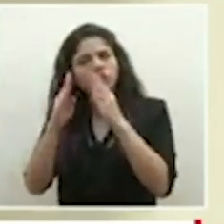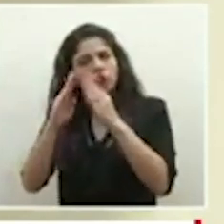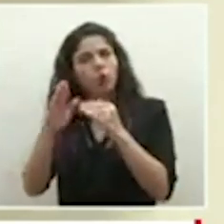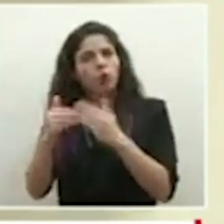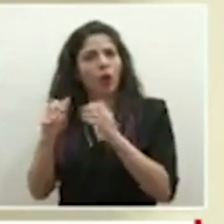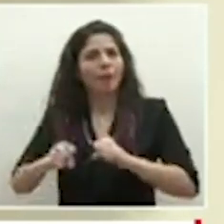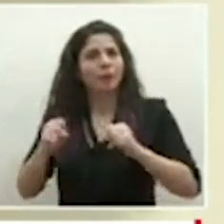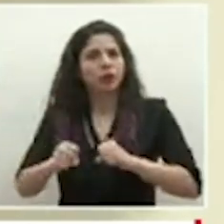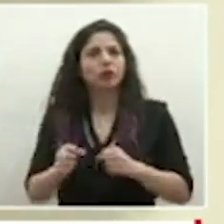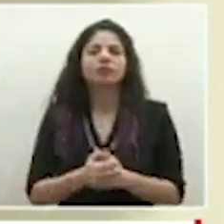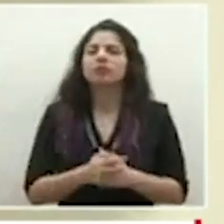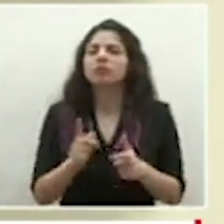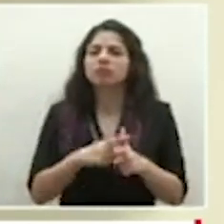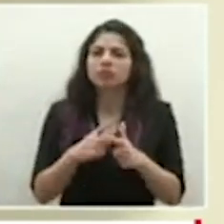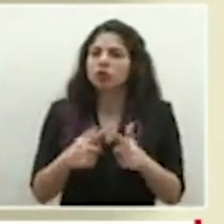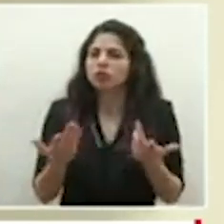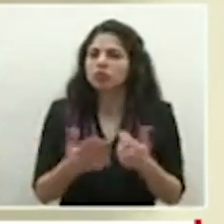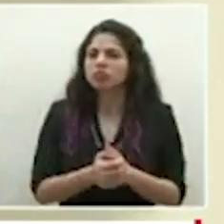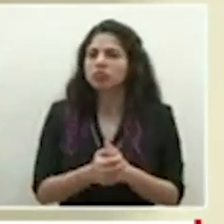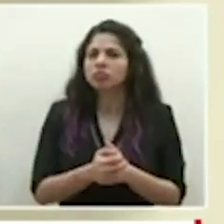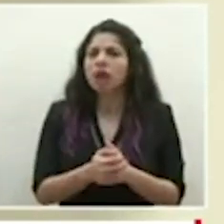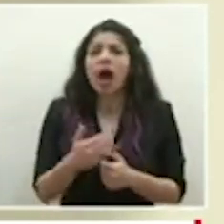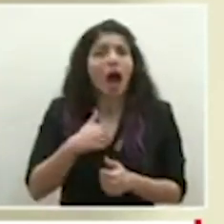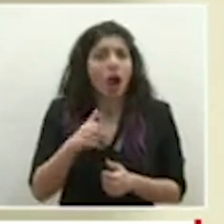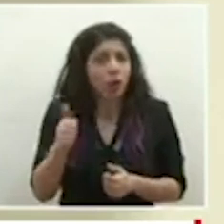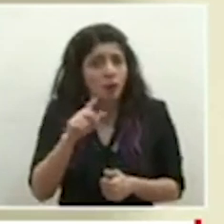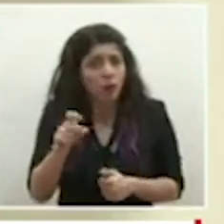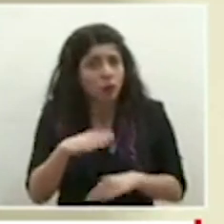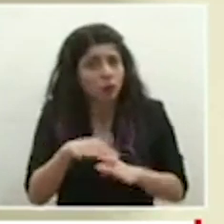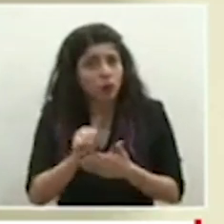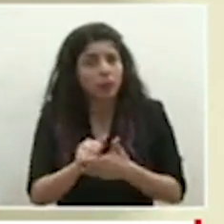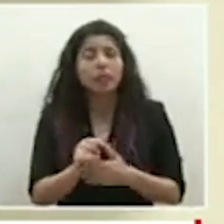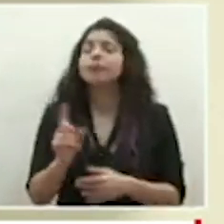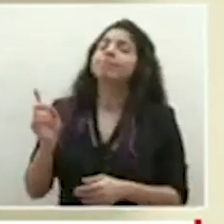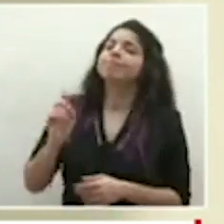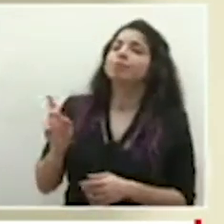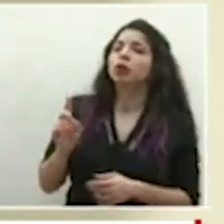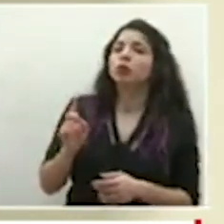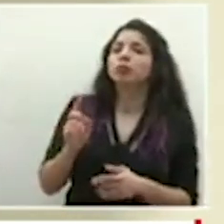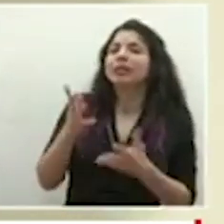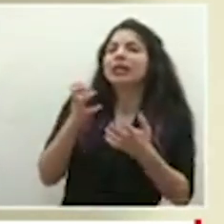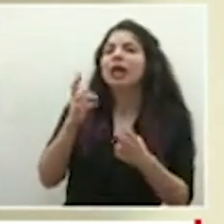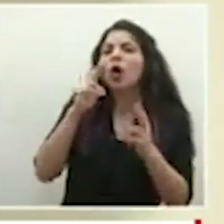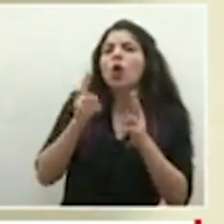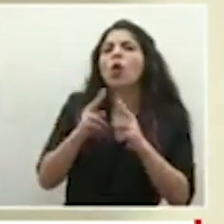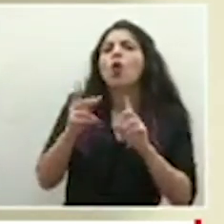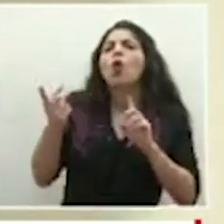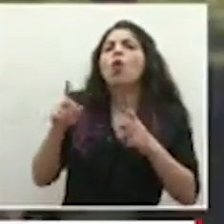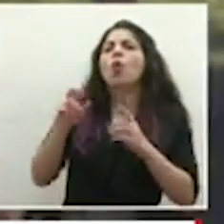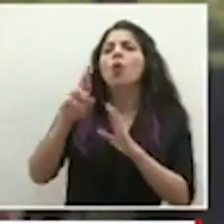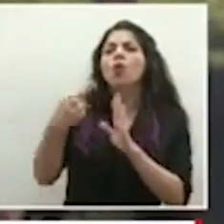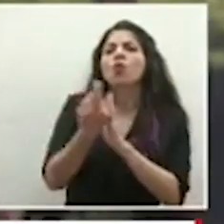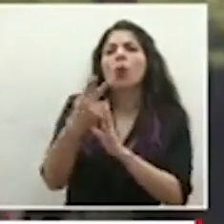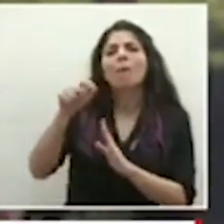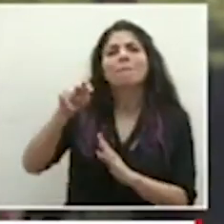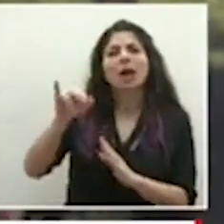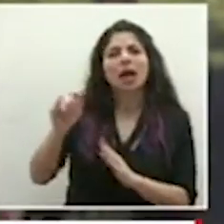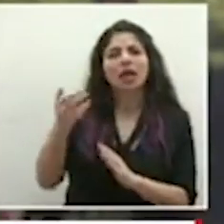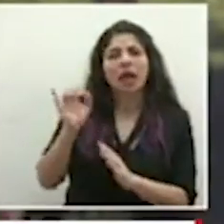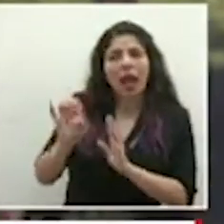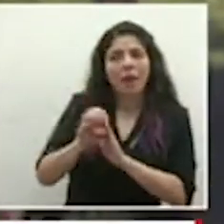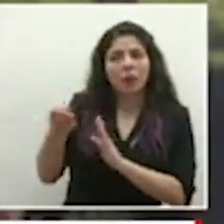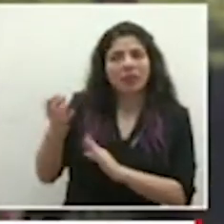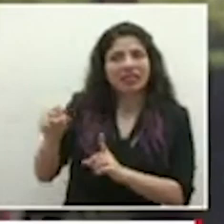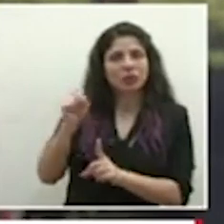posible así que había otra pregunta al respecto ¿no? quería conocer cuál es el papel del PANI digamos en un caso como